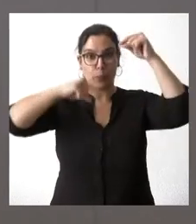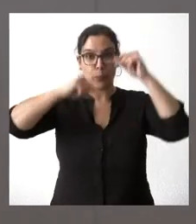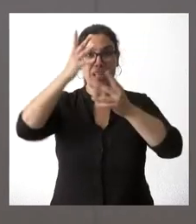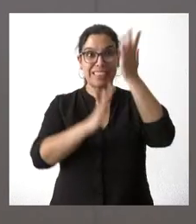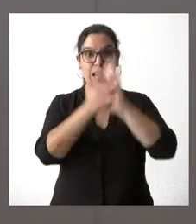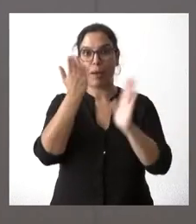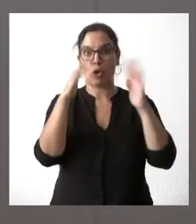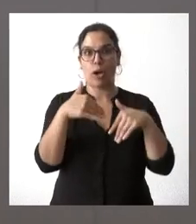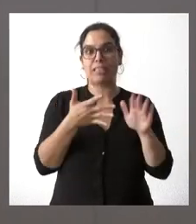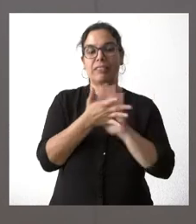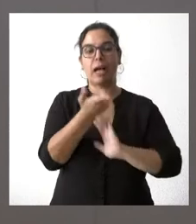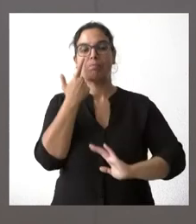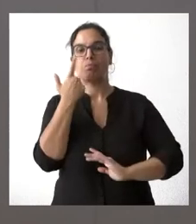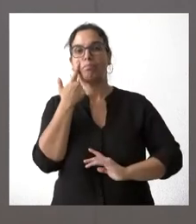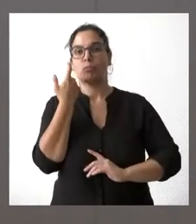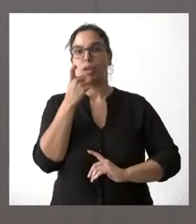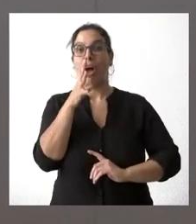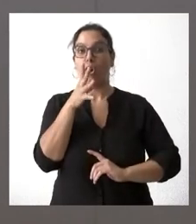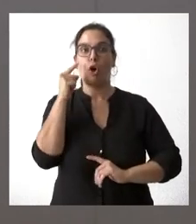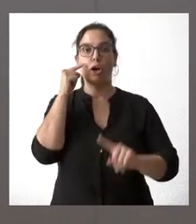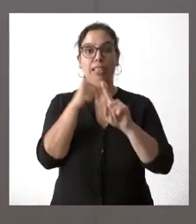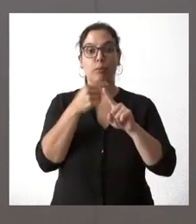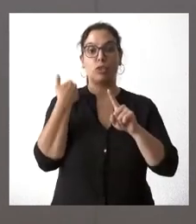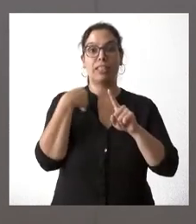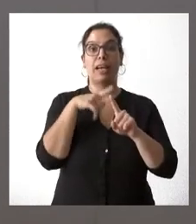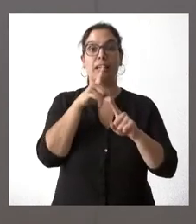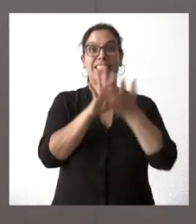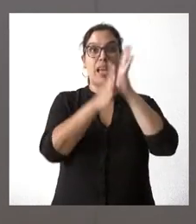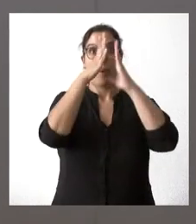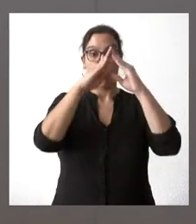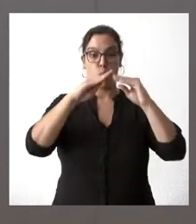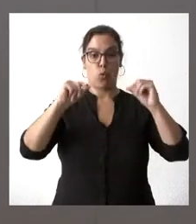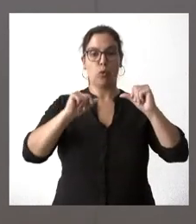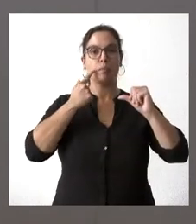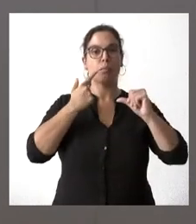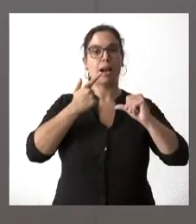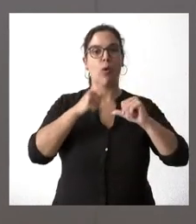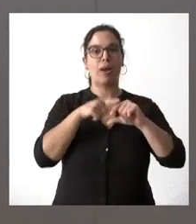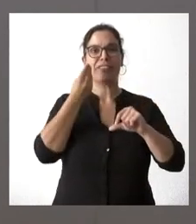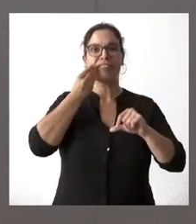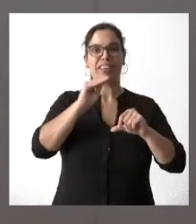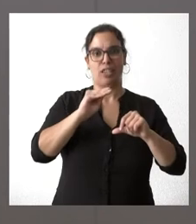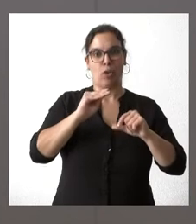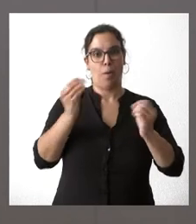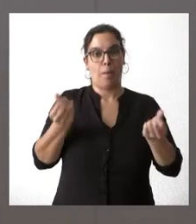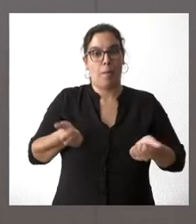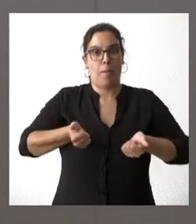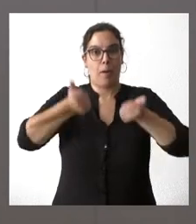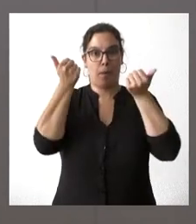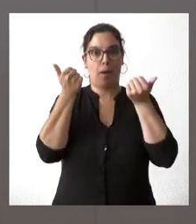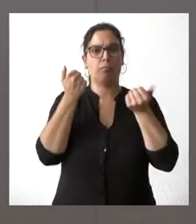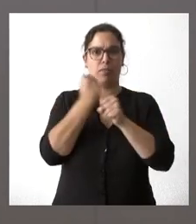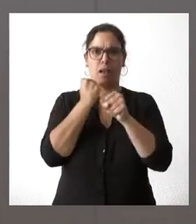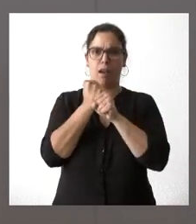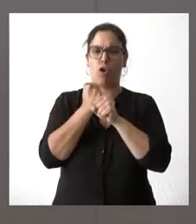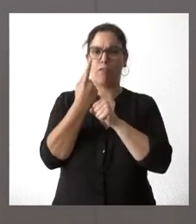no haya que estar muy atento, porque ahora el reto es afianzar esta circunstancia. Llevará el trabajo intenso de las próximas horas y, seguramente,